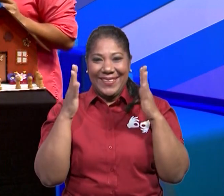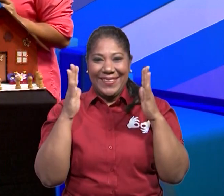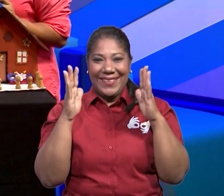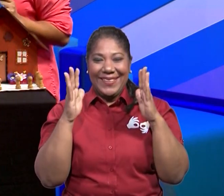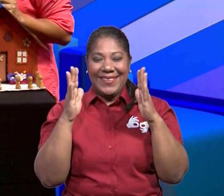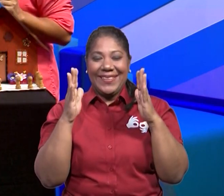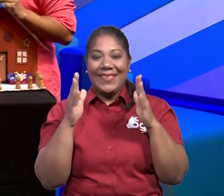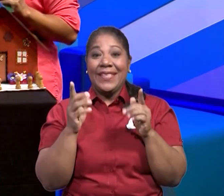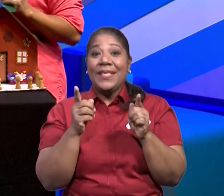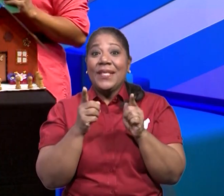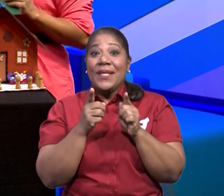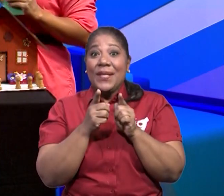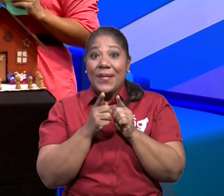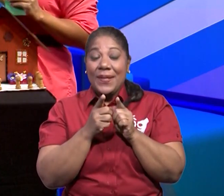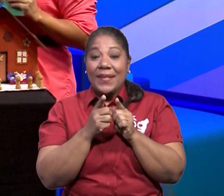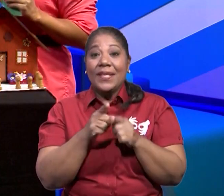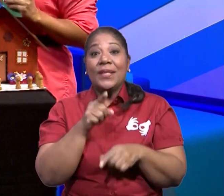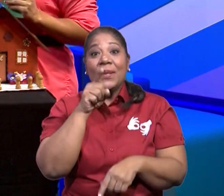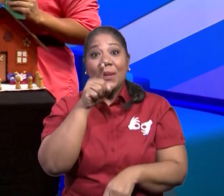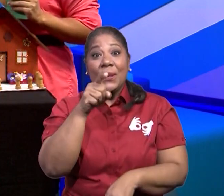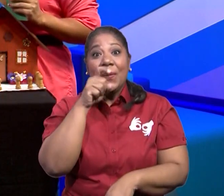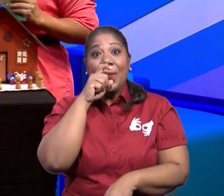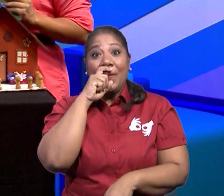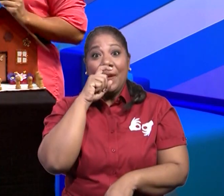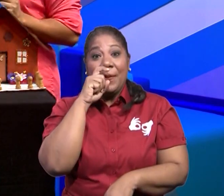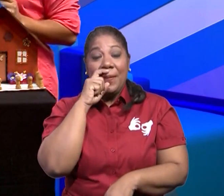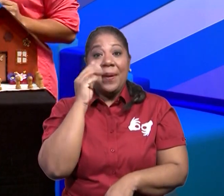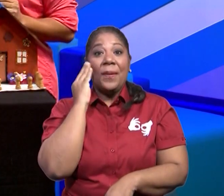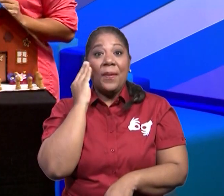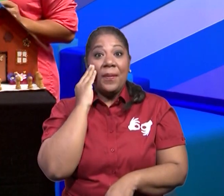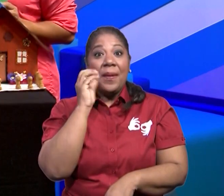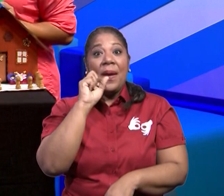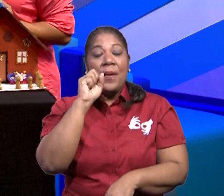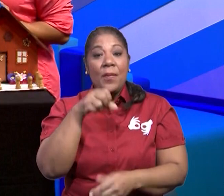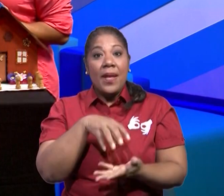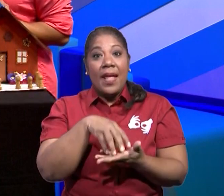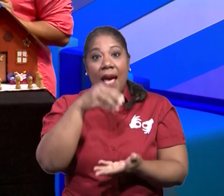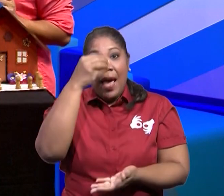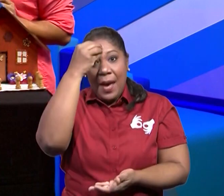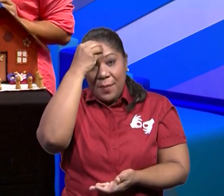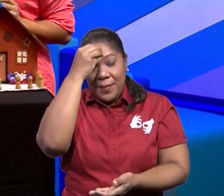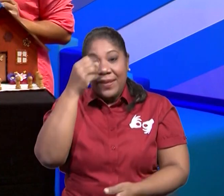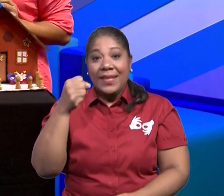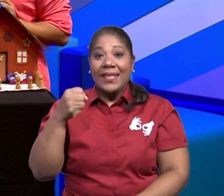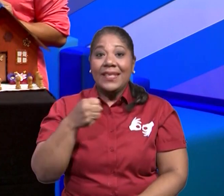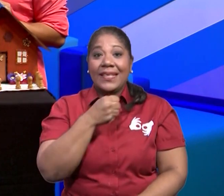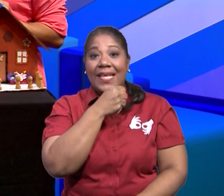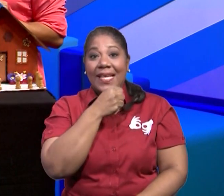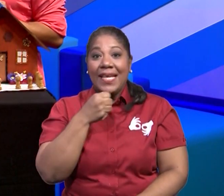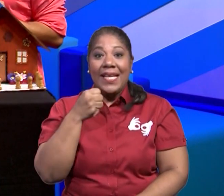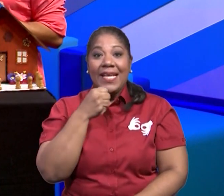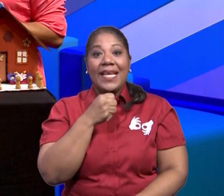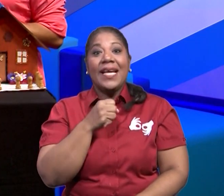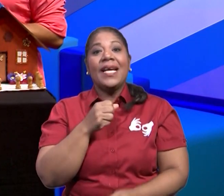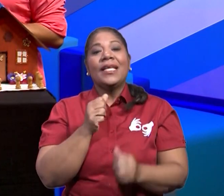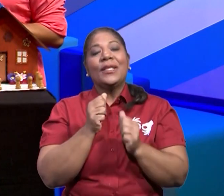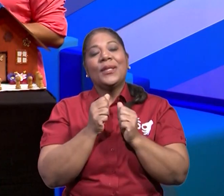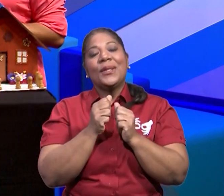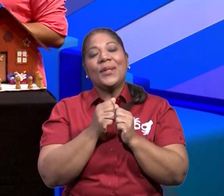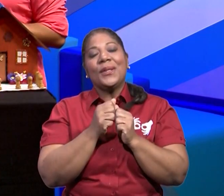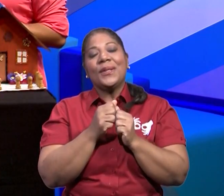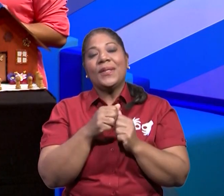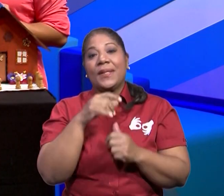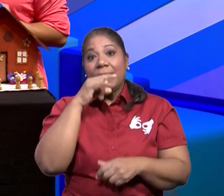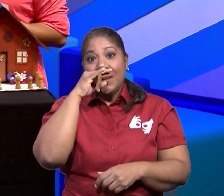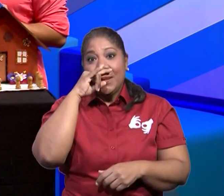Bien cortito, Jesús, los padres y todos los que están en casa pueden aprendérselo junto con los niños. Y ese es uno de los